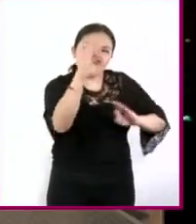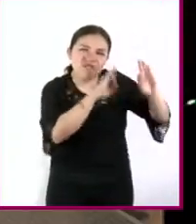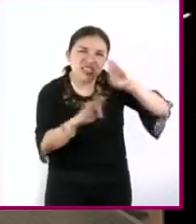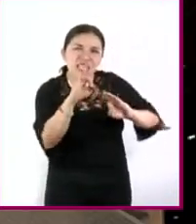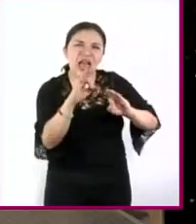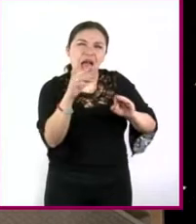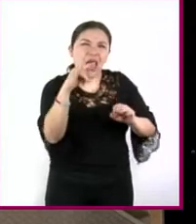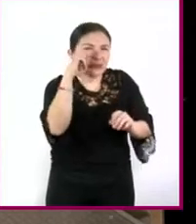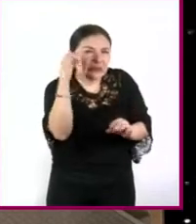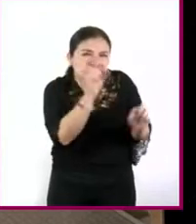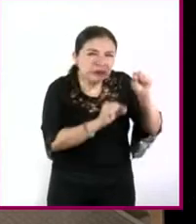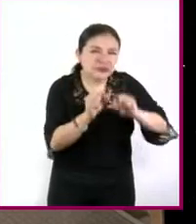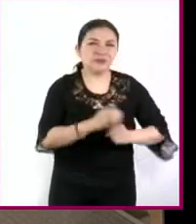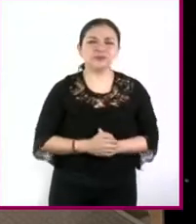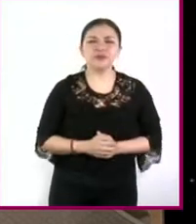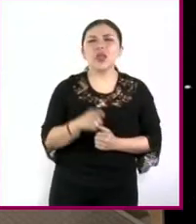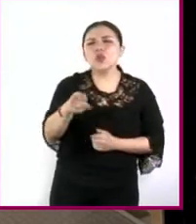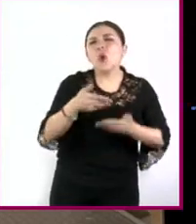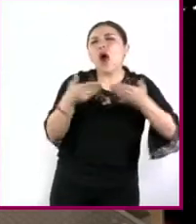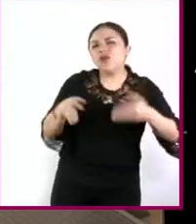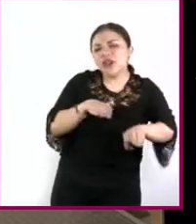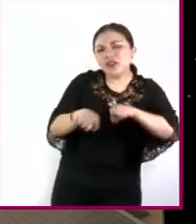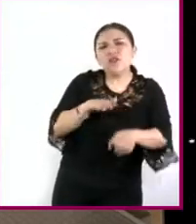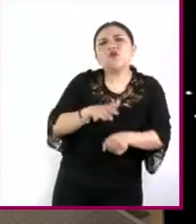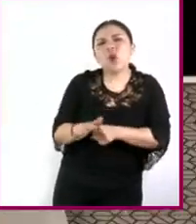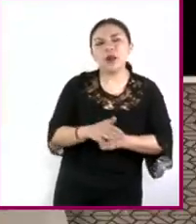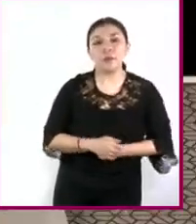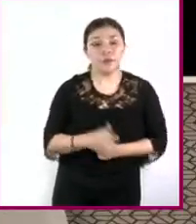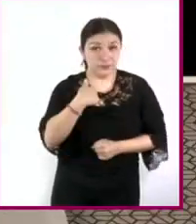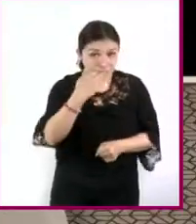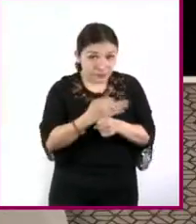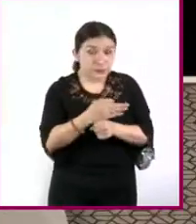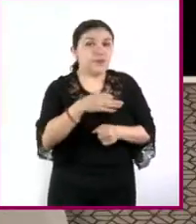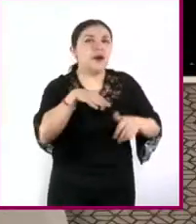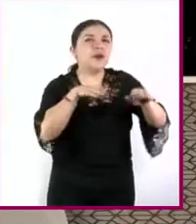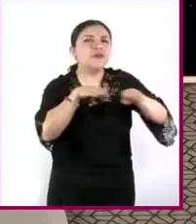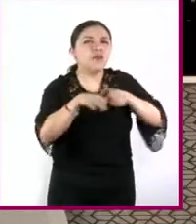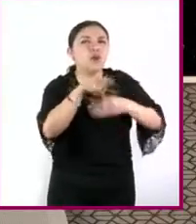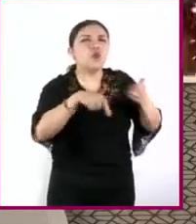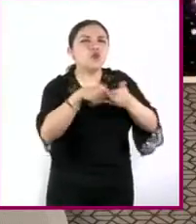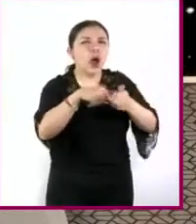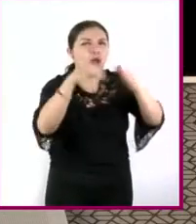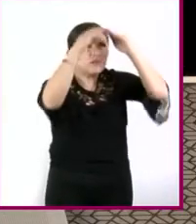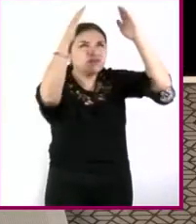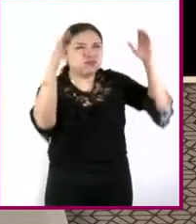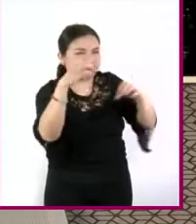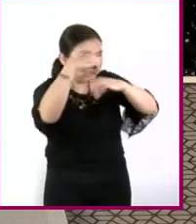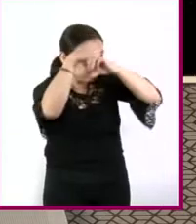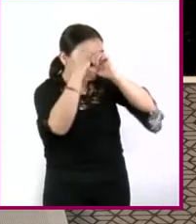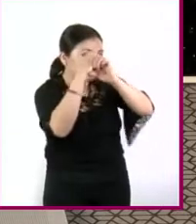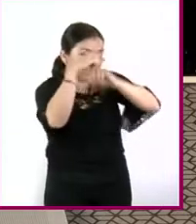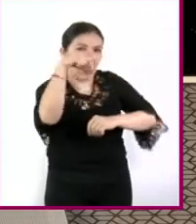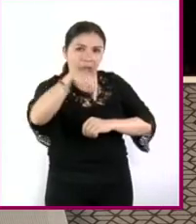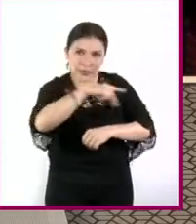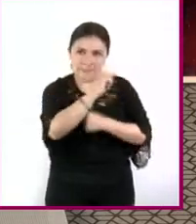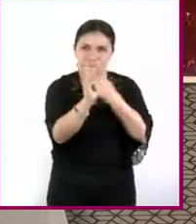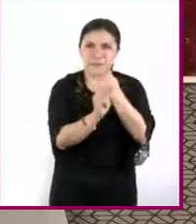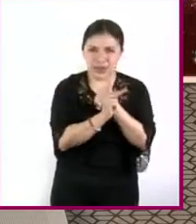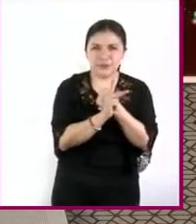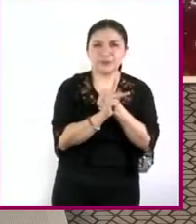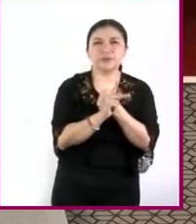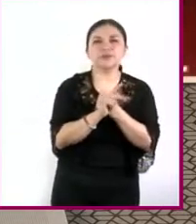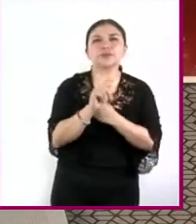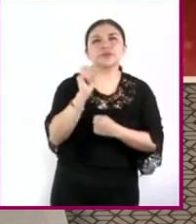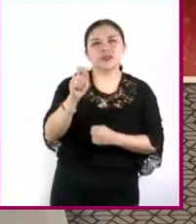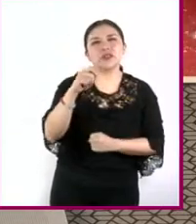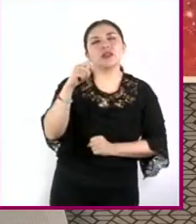en qué está trabajando ahora actualmente trabajo en un observatorio de astrofísica que está ubicado en nuestro país el observatorio es